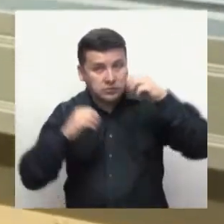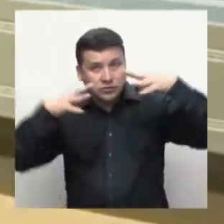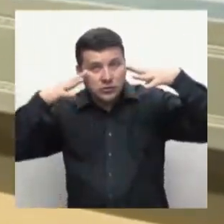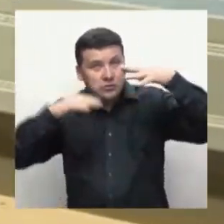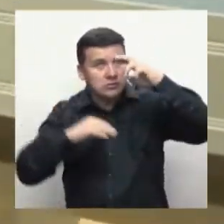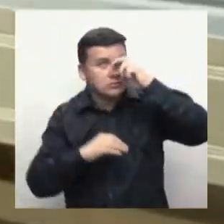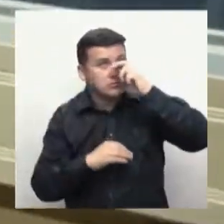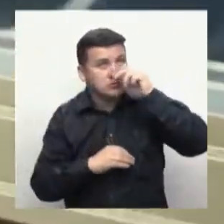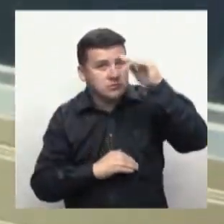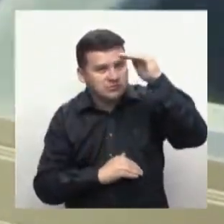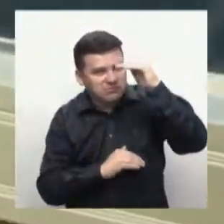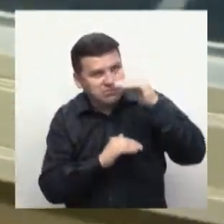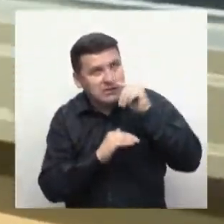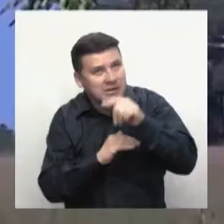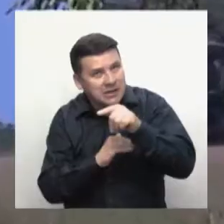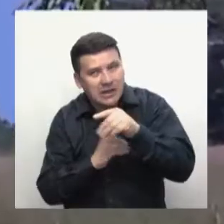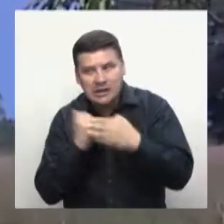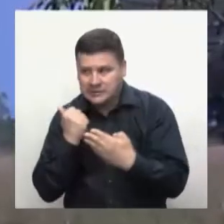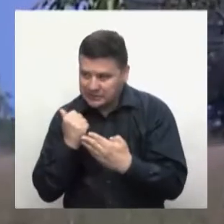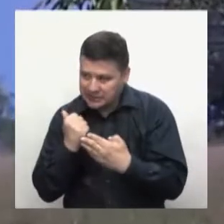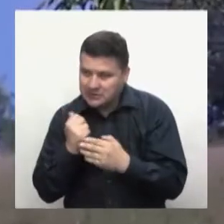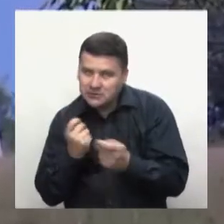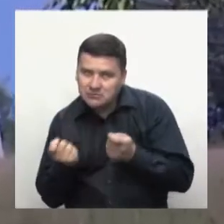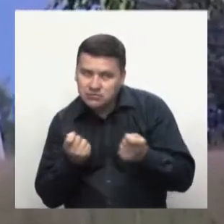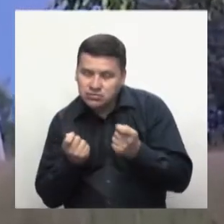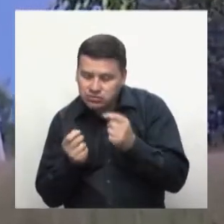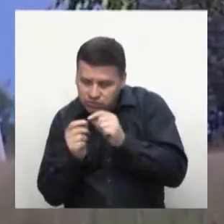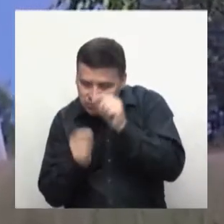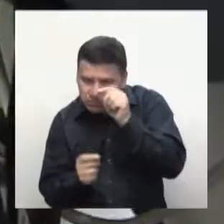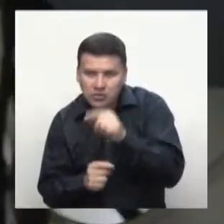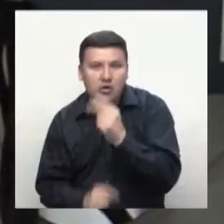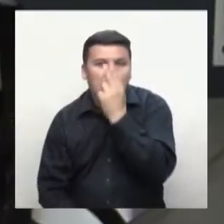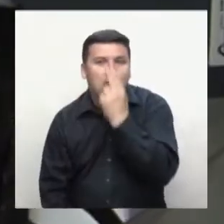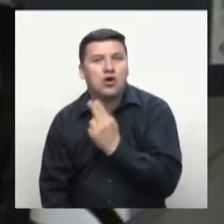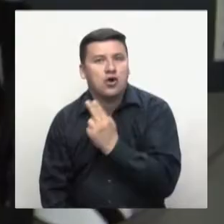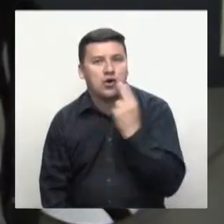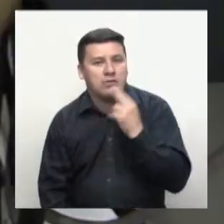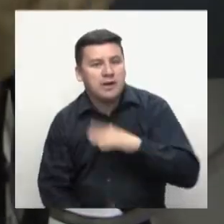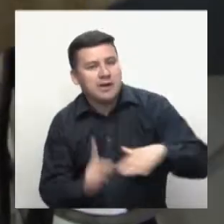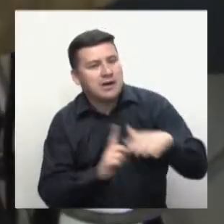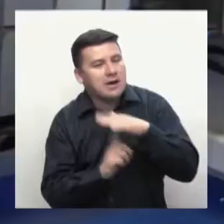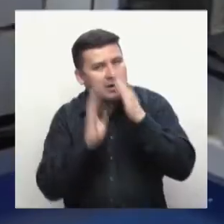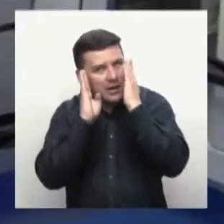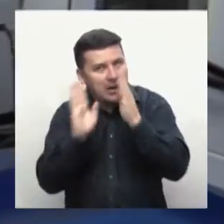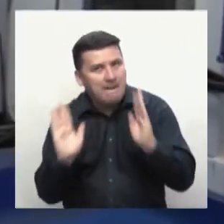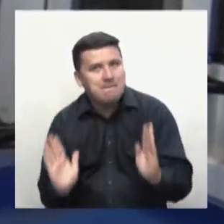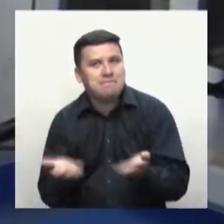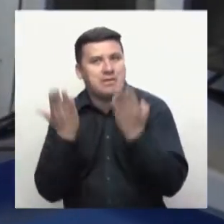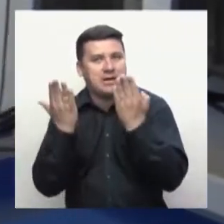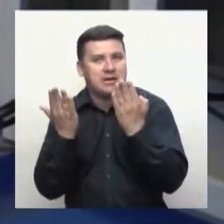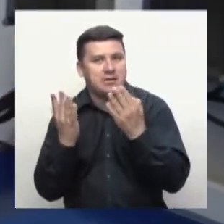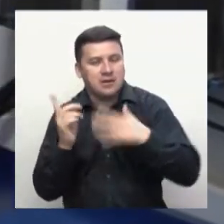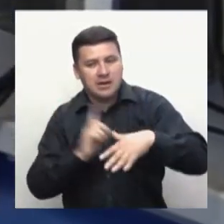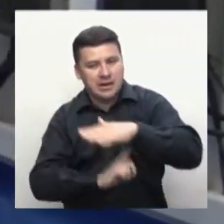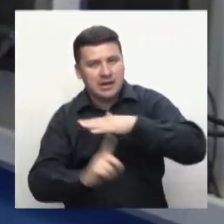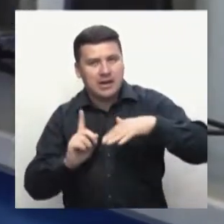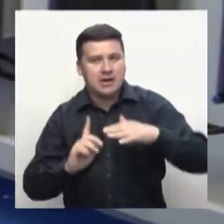una de las más modernas y dinámicas del sector, comprometiéndose con el medio ambiente y una educación ecológica para sus aprendices.